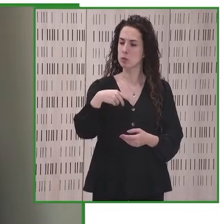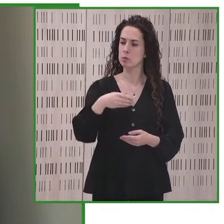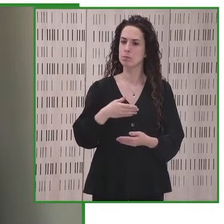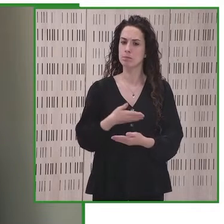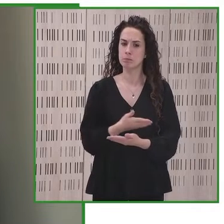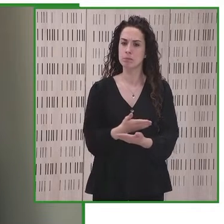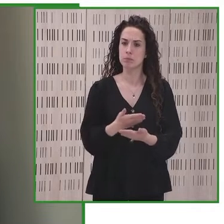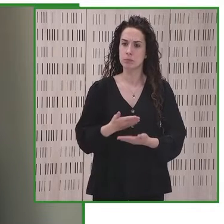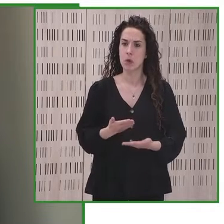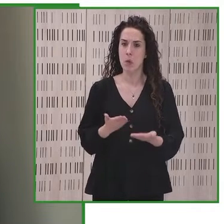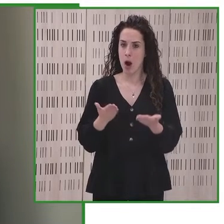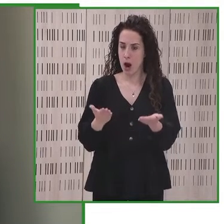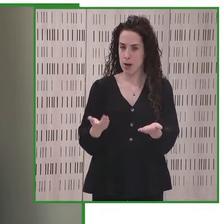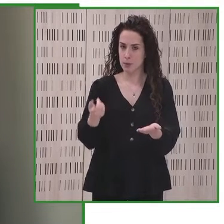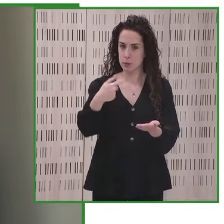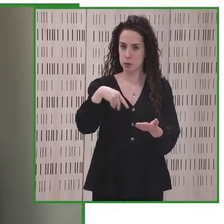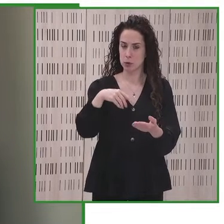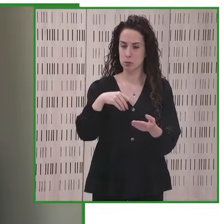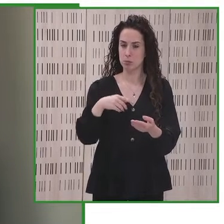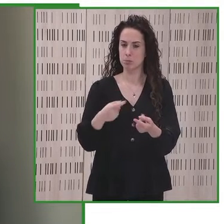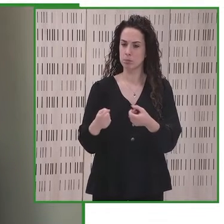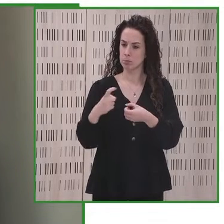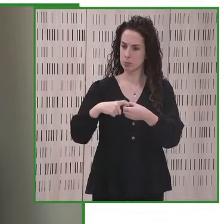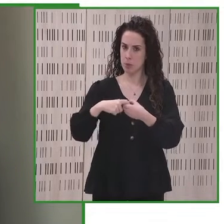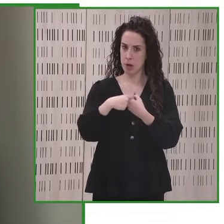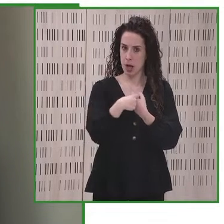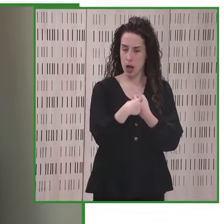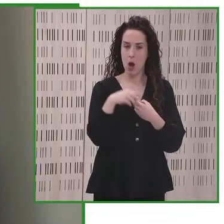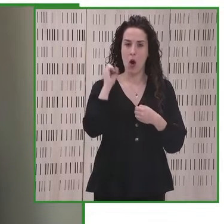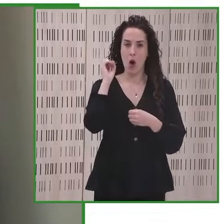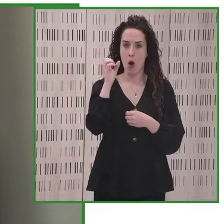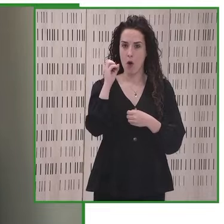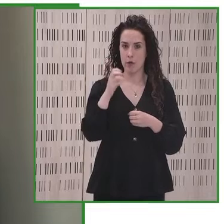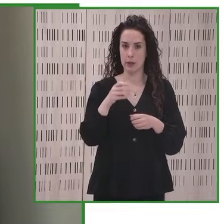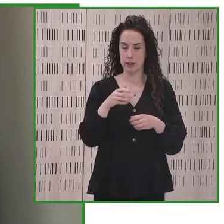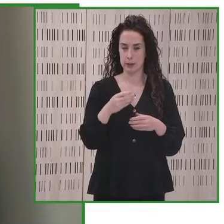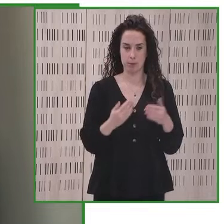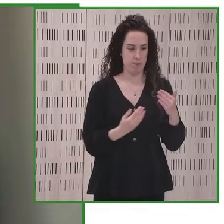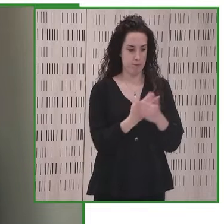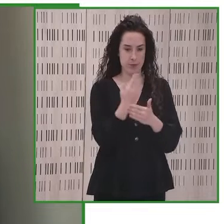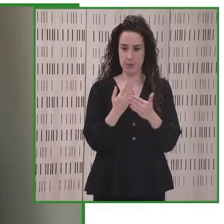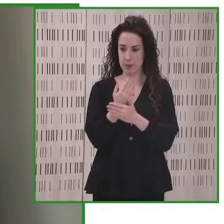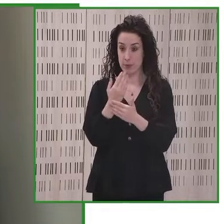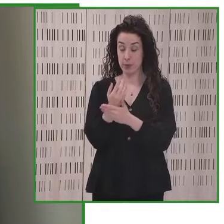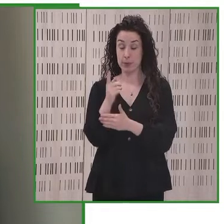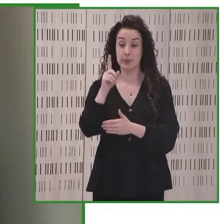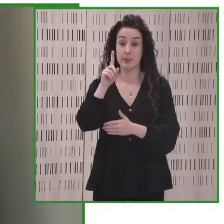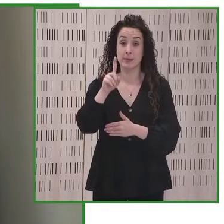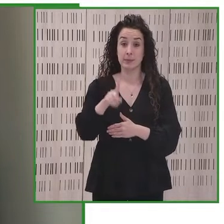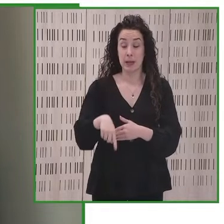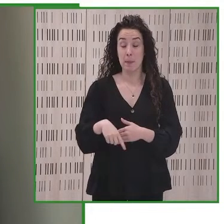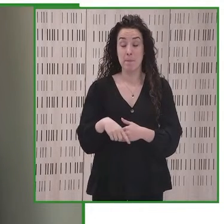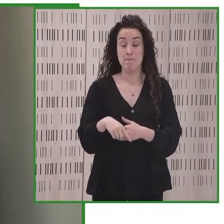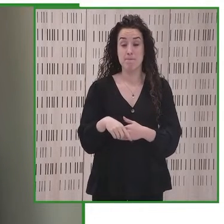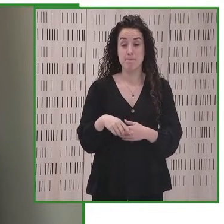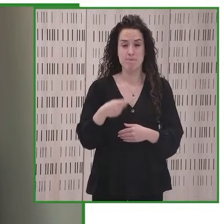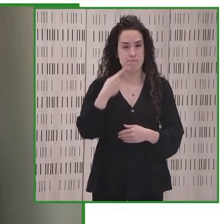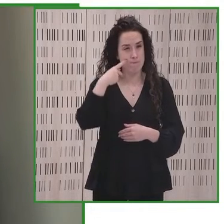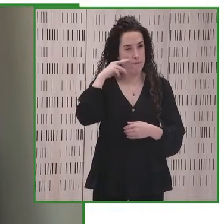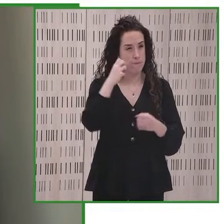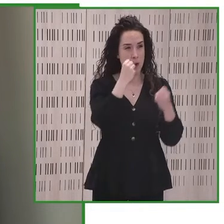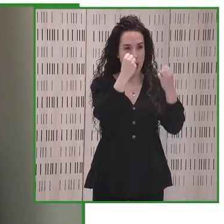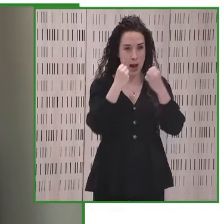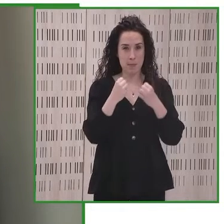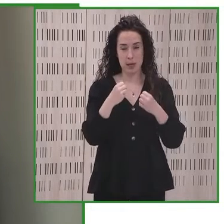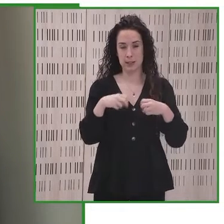participar hoy y mañana en las distintas sesiones de la conferencia podrán contar con la exposición de más de 50 expertos en discapacidad